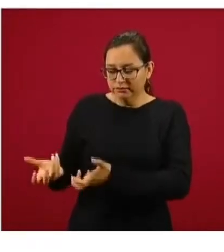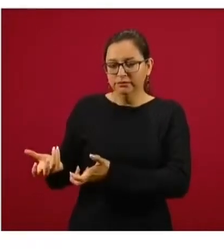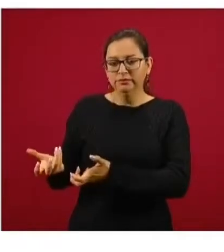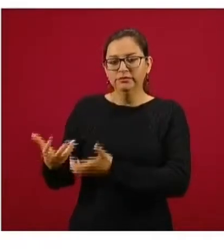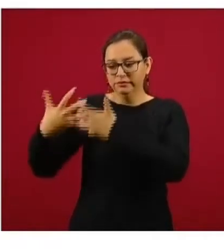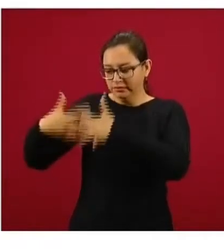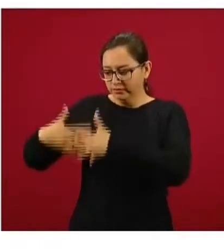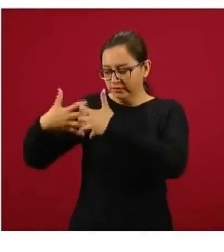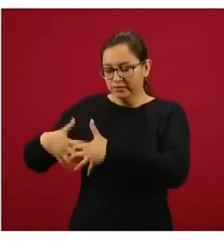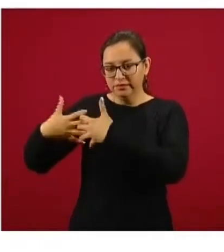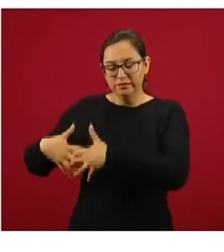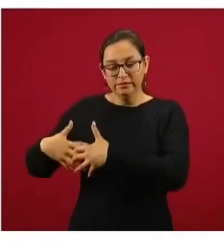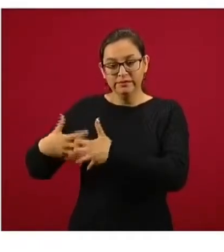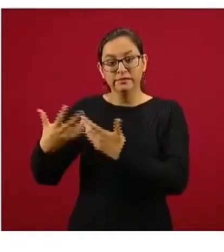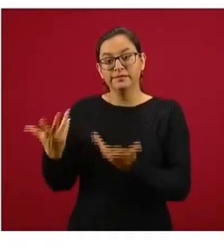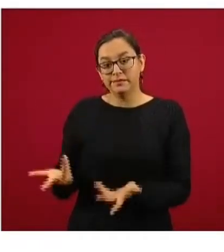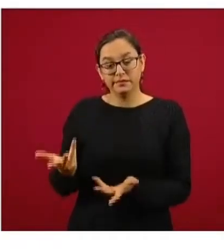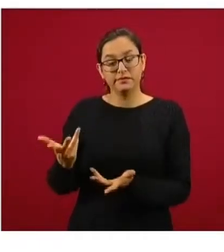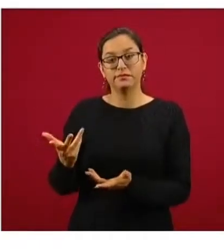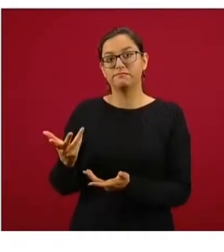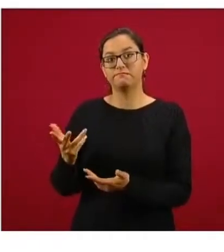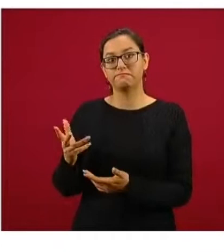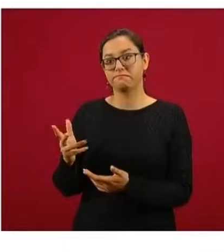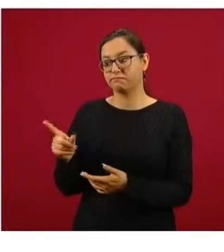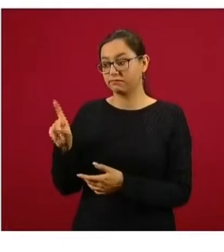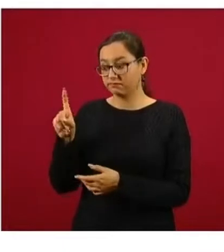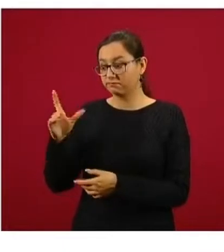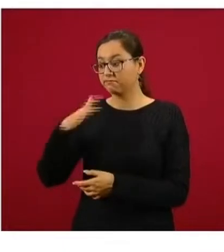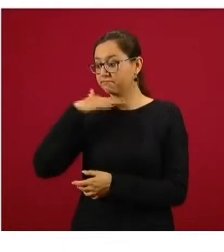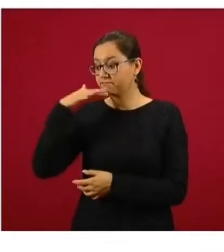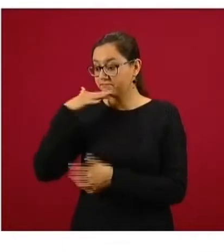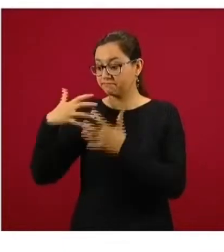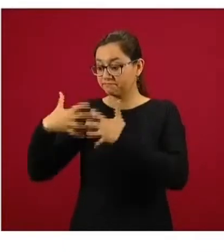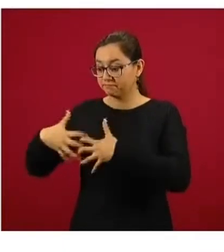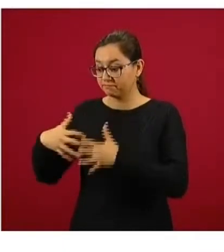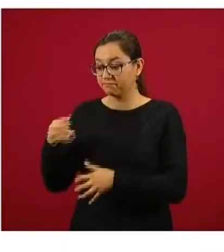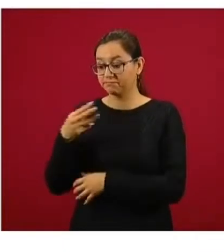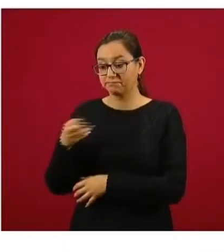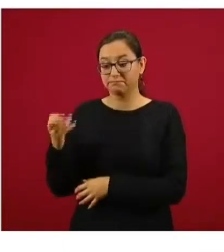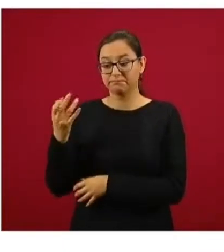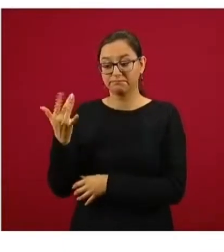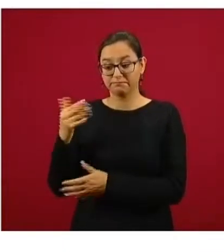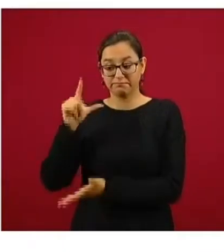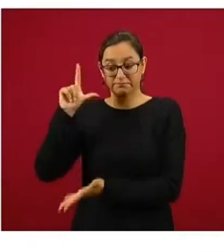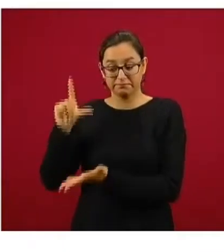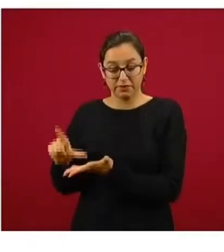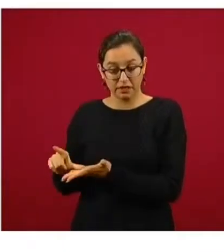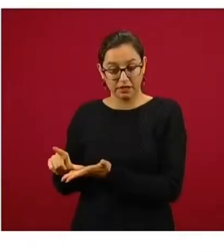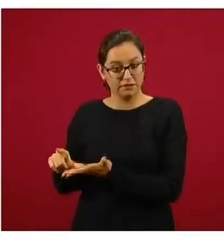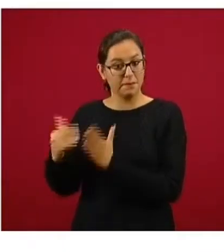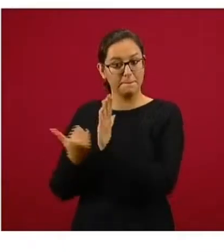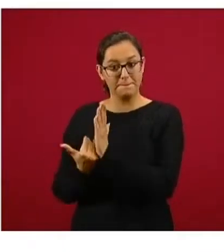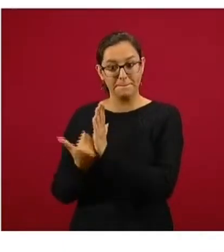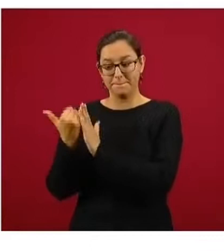la planta de tratamiento, en lugar de que fuera una planta de tratamiento, se tuvieran 350 litros de aguas negras iniciales, se